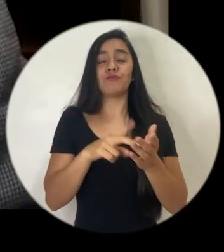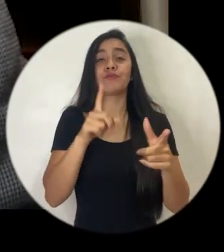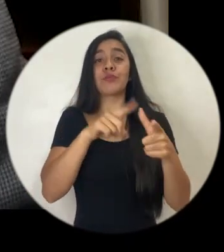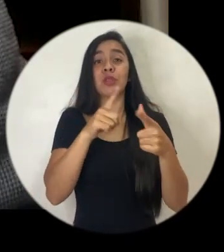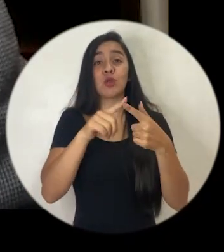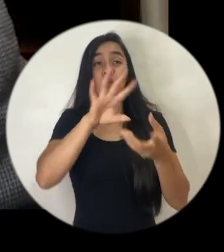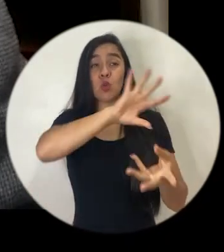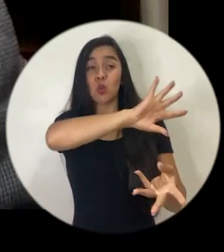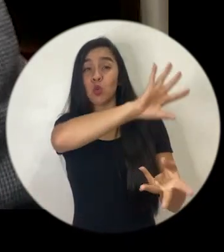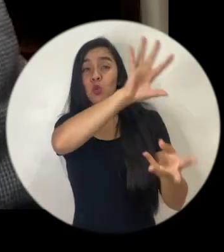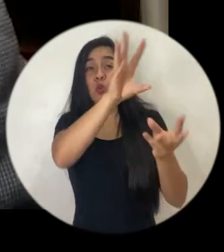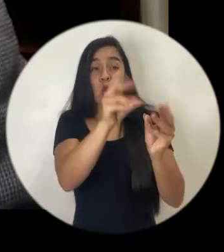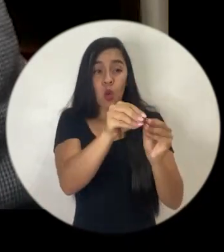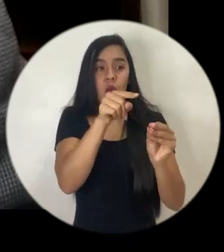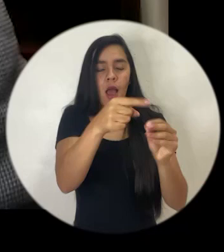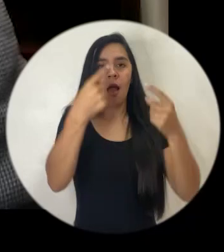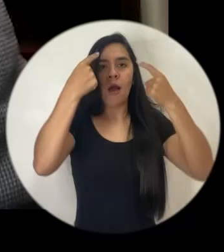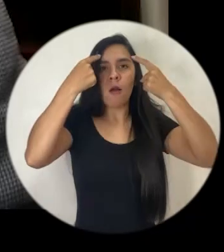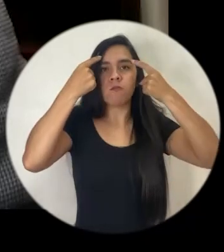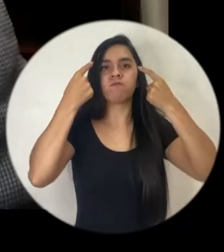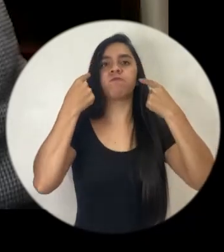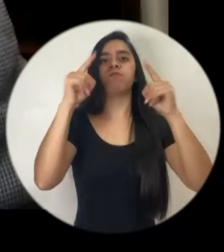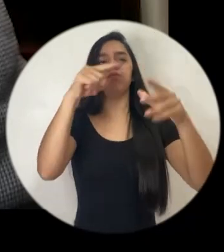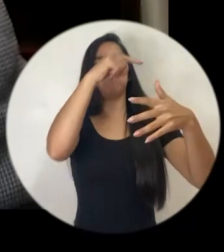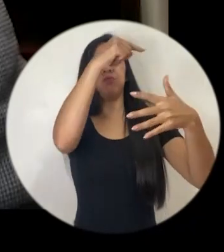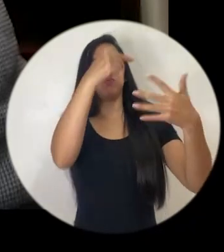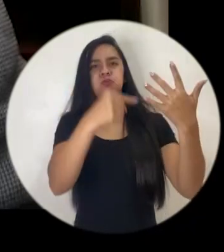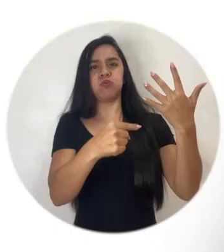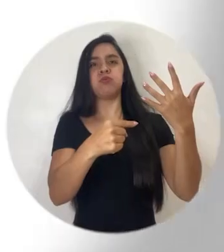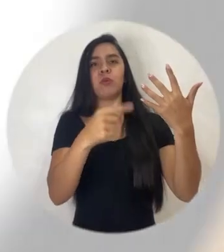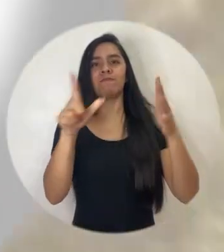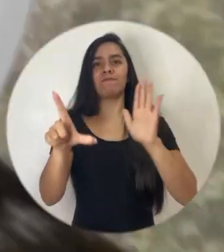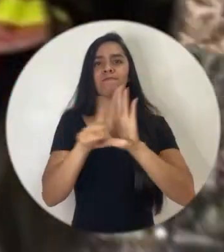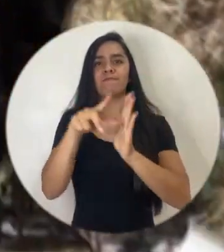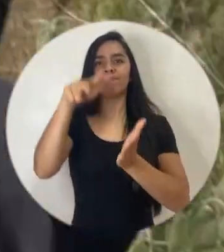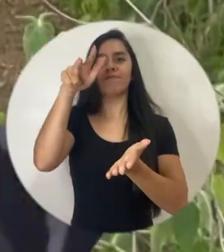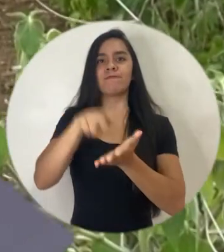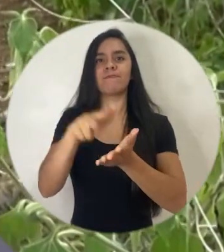contratos. Entonces, todo eso lo logramos hacer.